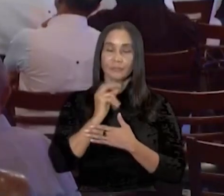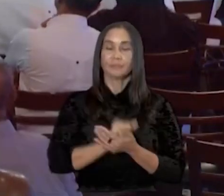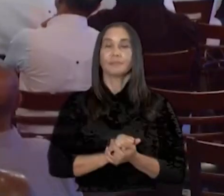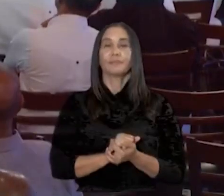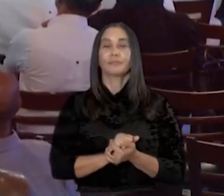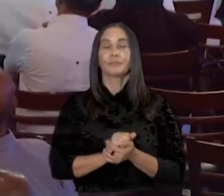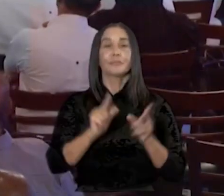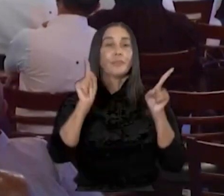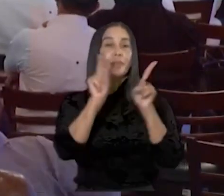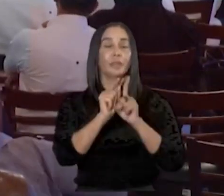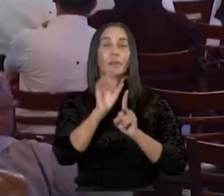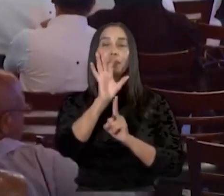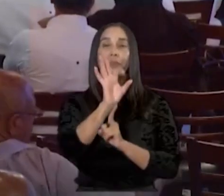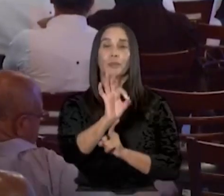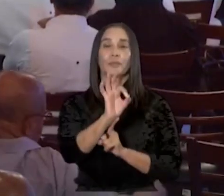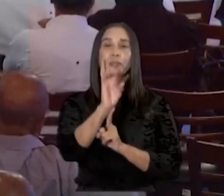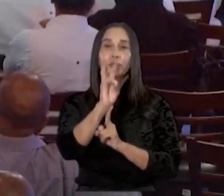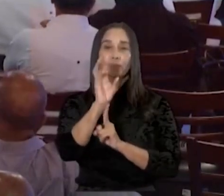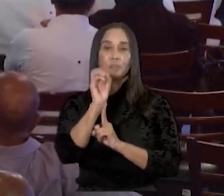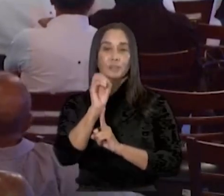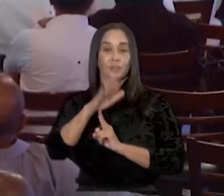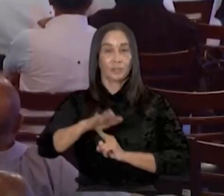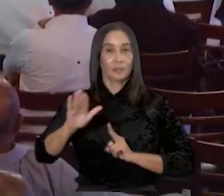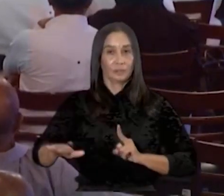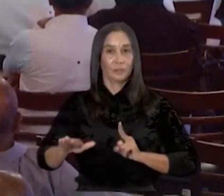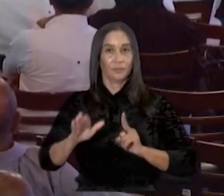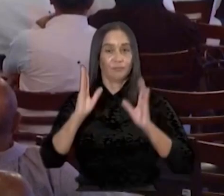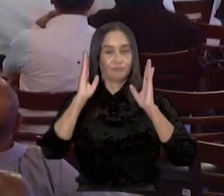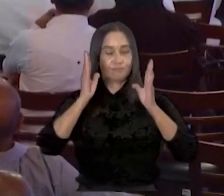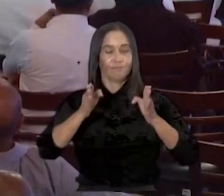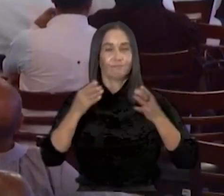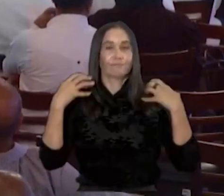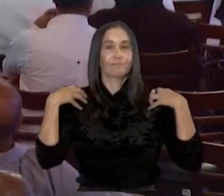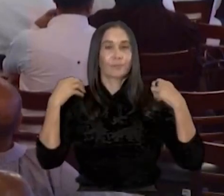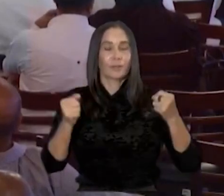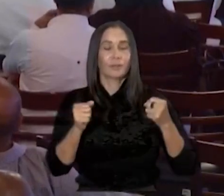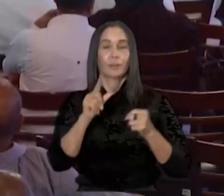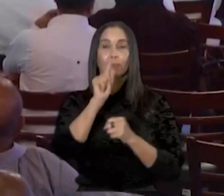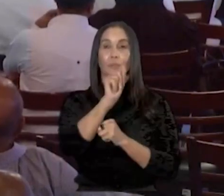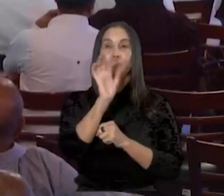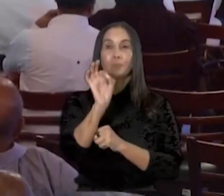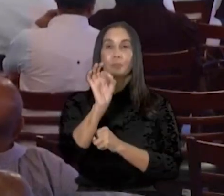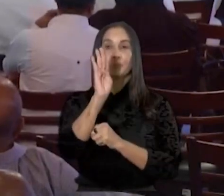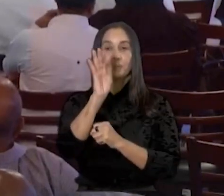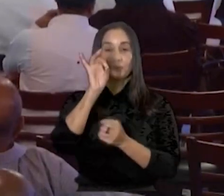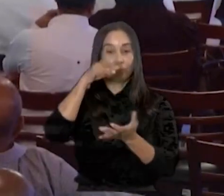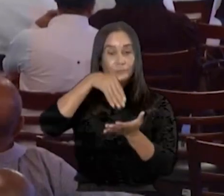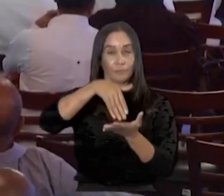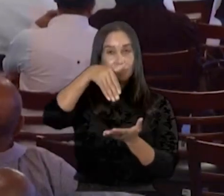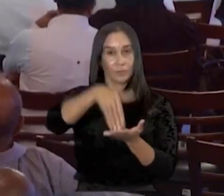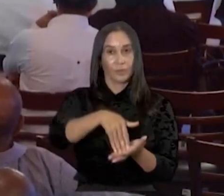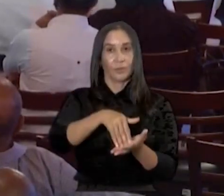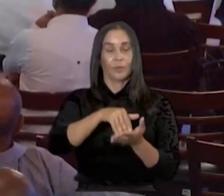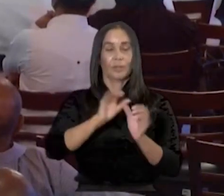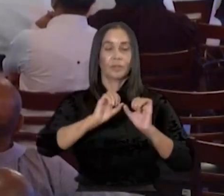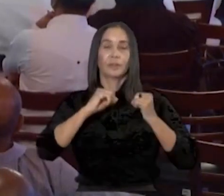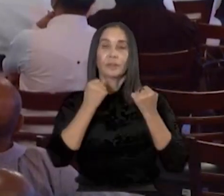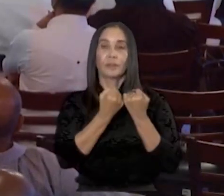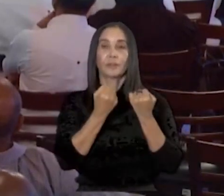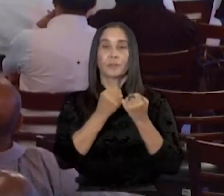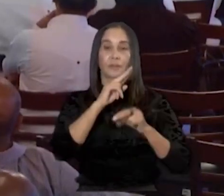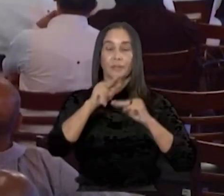y también 960 niños de INAIPI atendidos. La salud preventiva, 1.8 millones de beneficiarios de la Jornada Nacional de